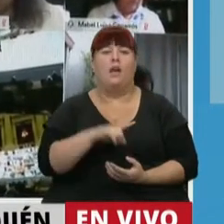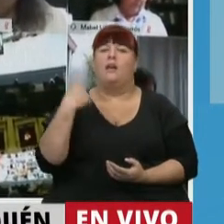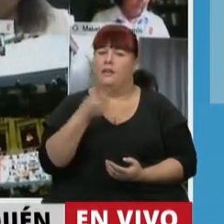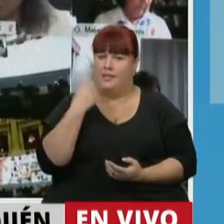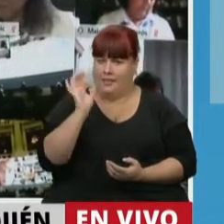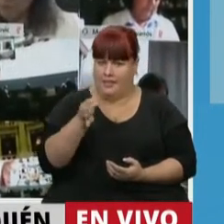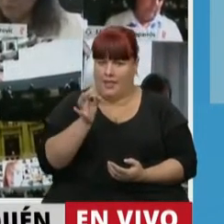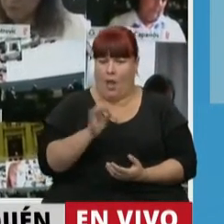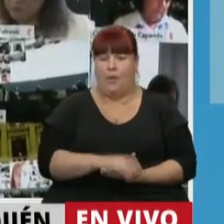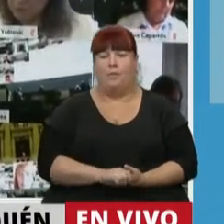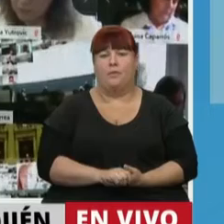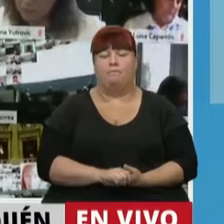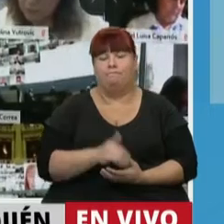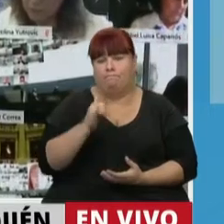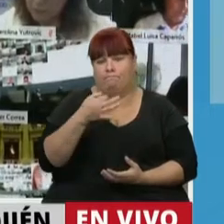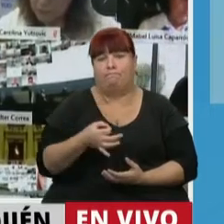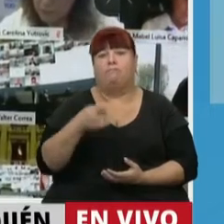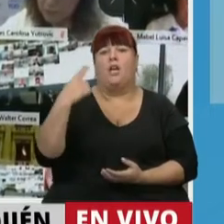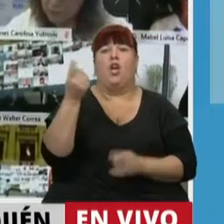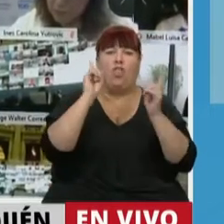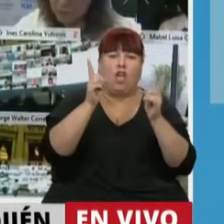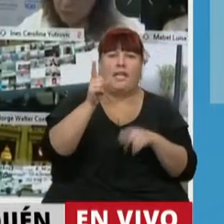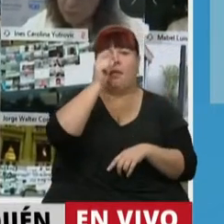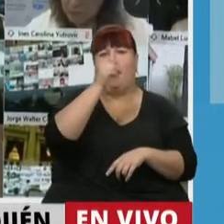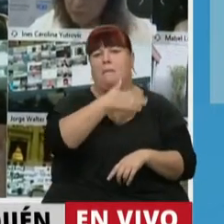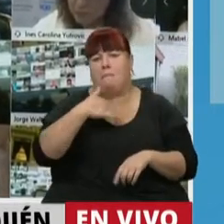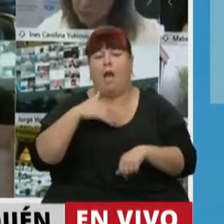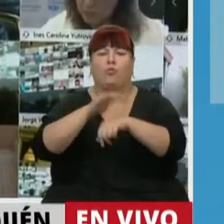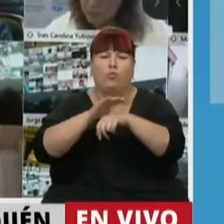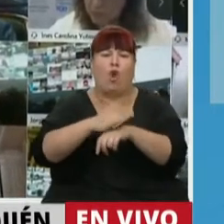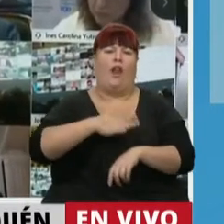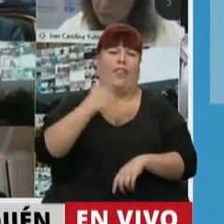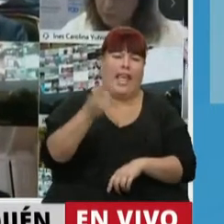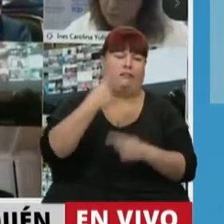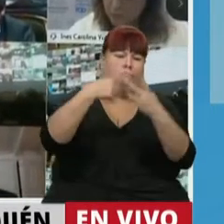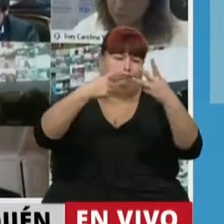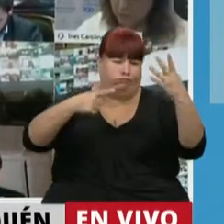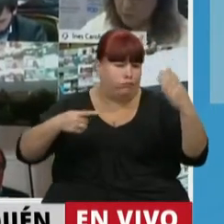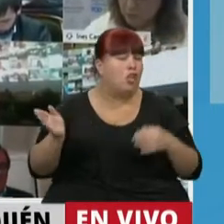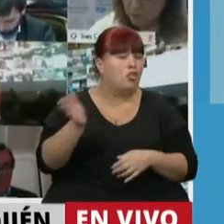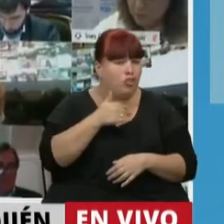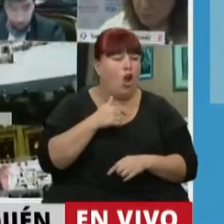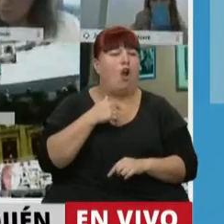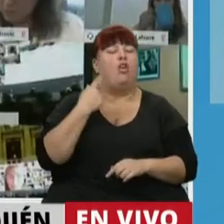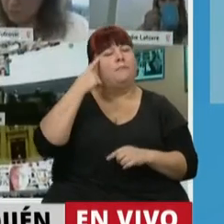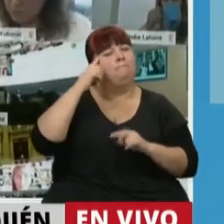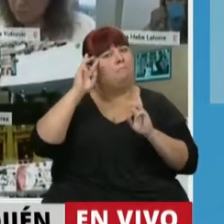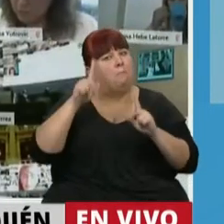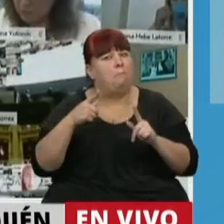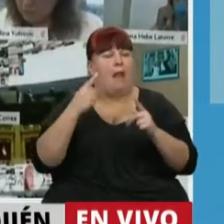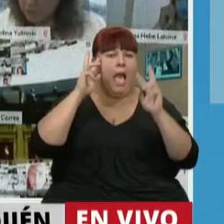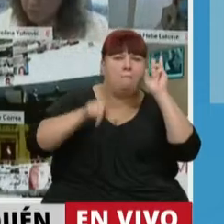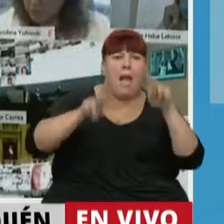Sabemos que así es que docentes, padres, madres, tutores, directivos, etc. comenzaron a desplegar